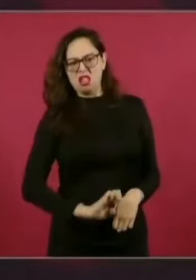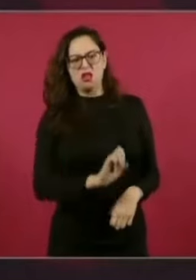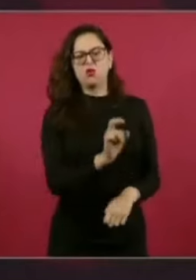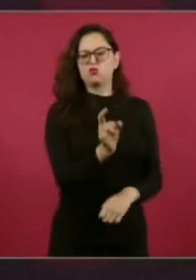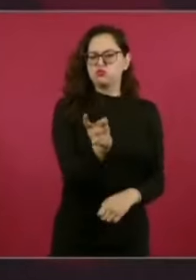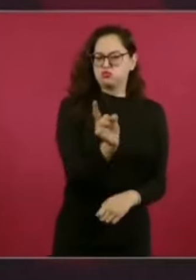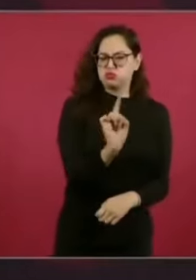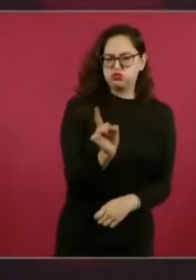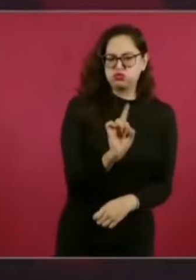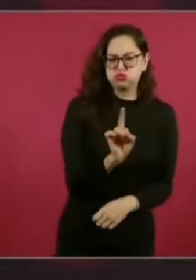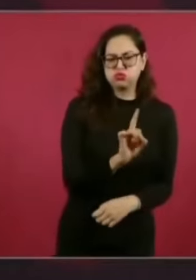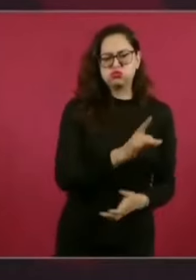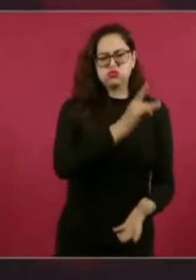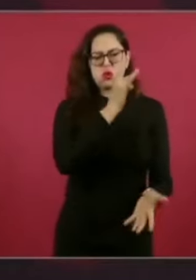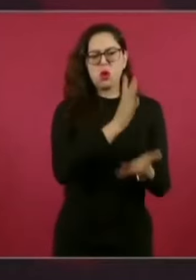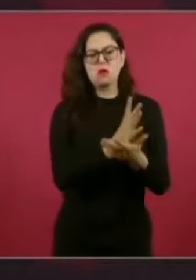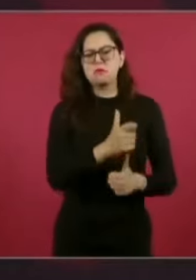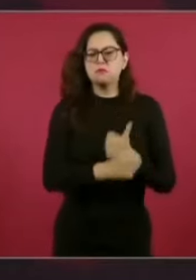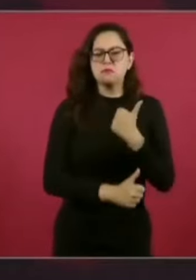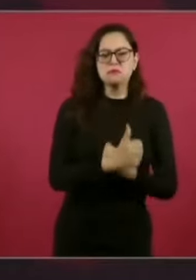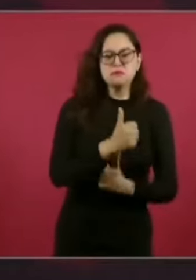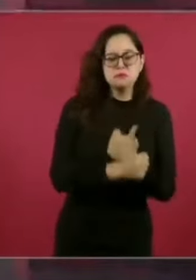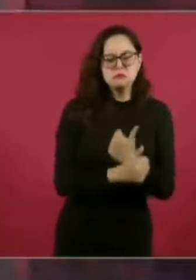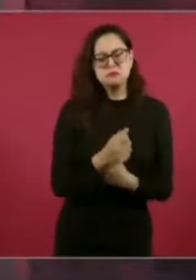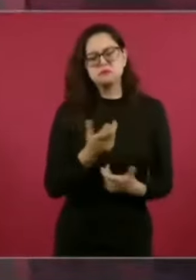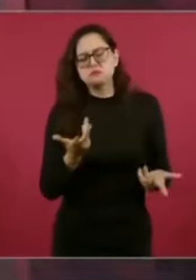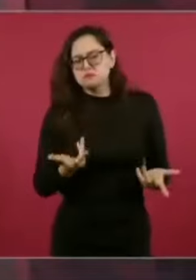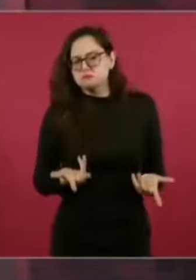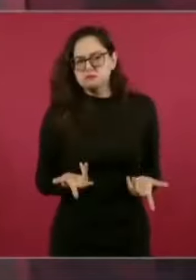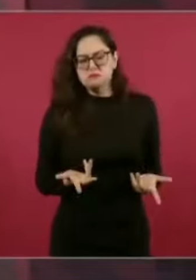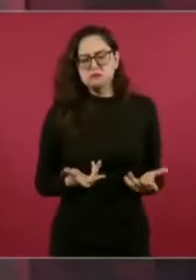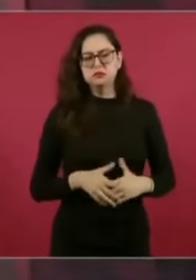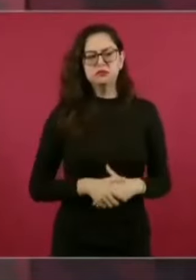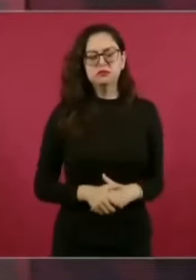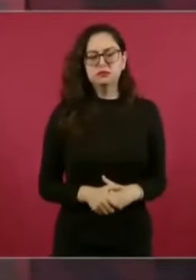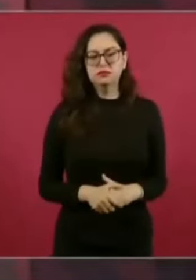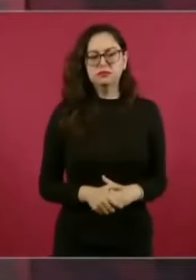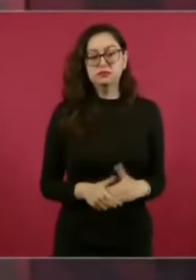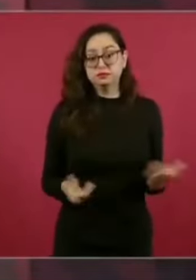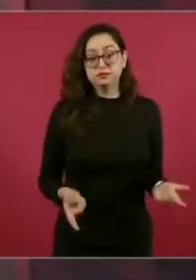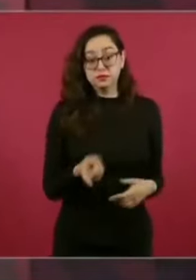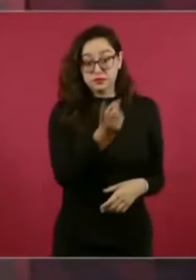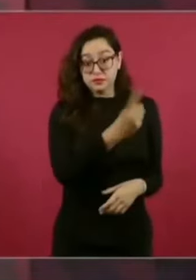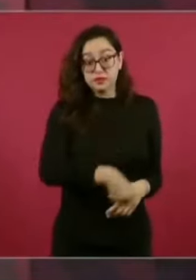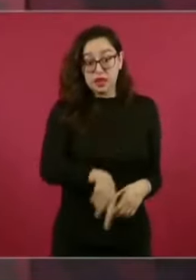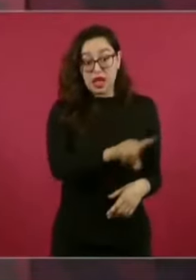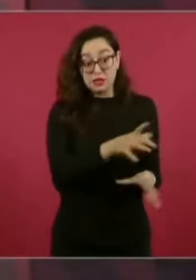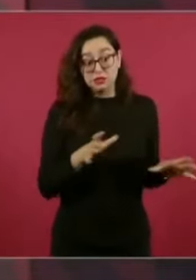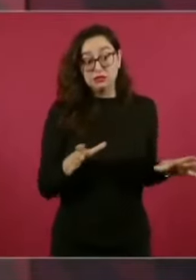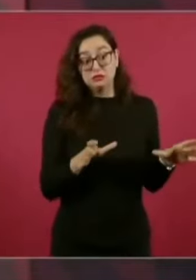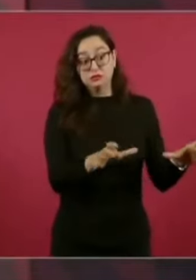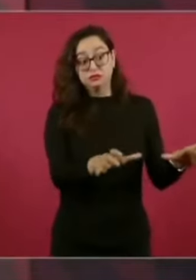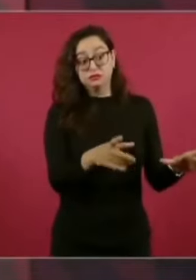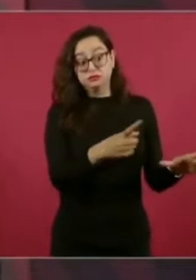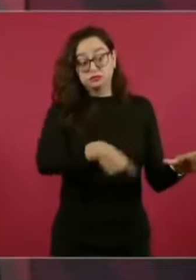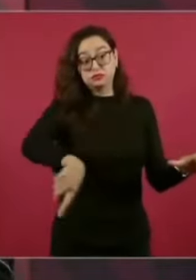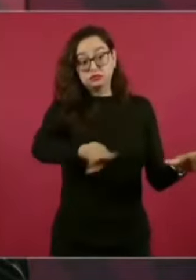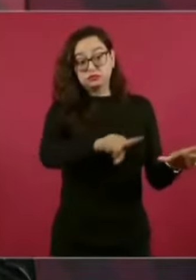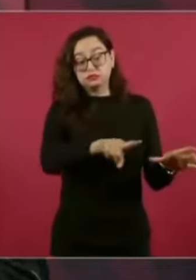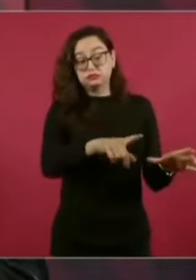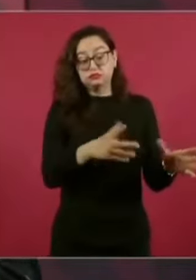nuestros adversarios. Y ellos tomaron partido, ellos